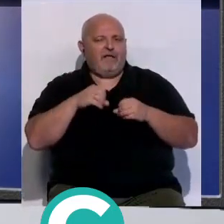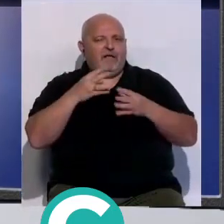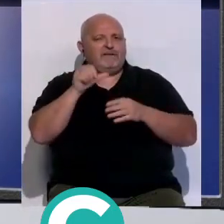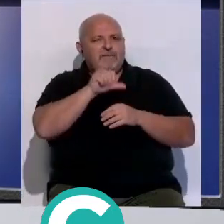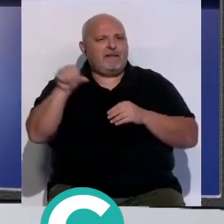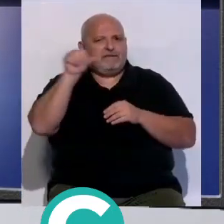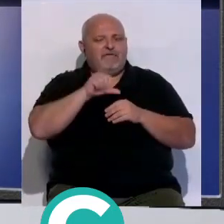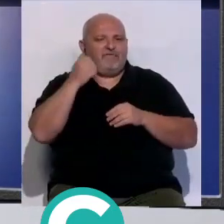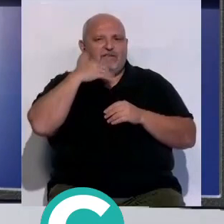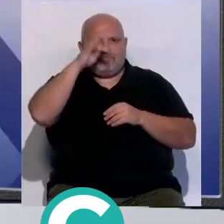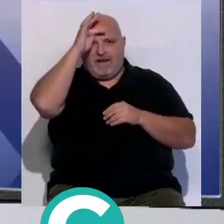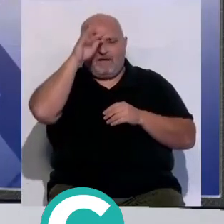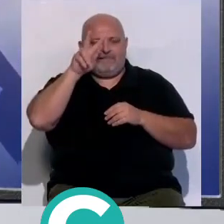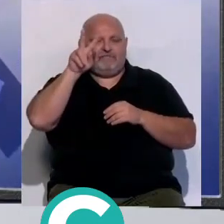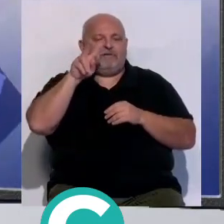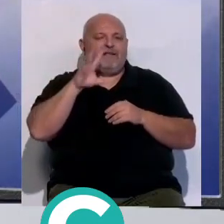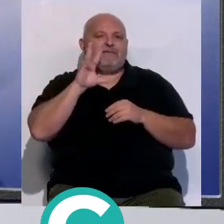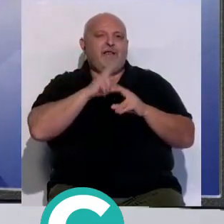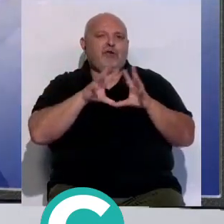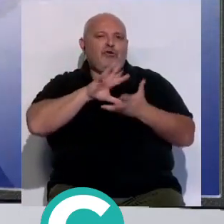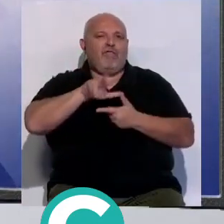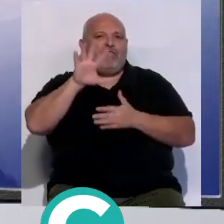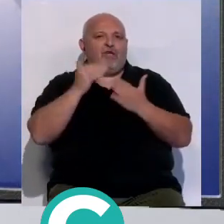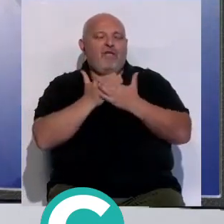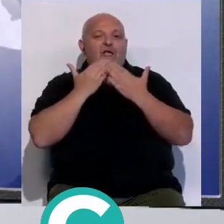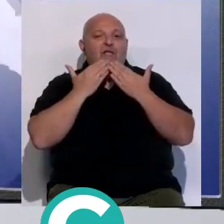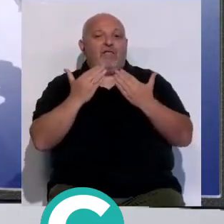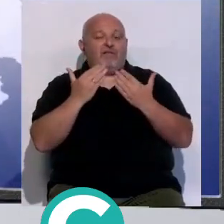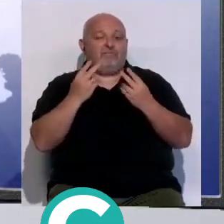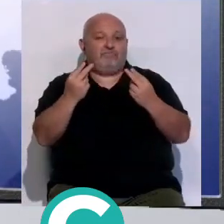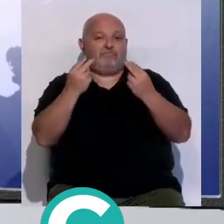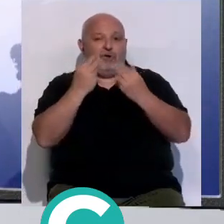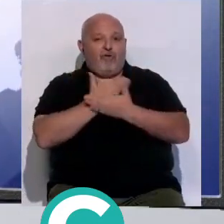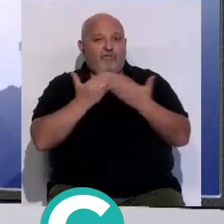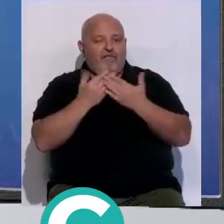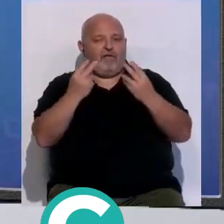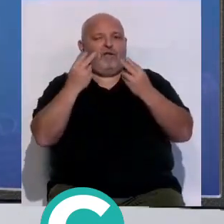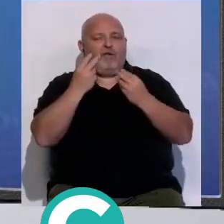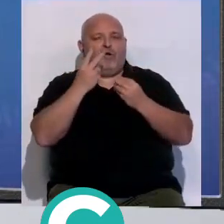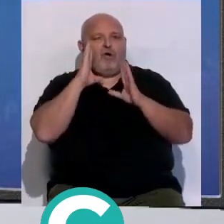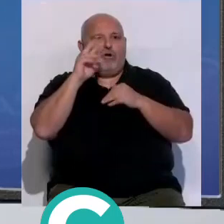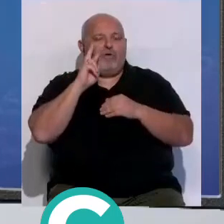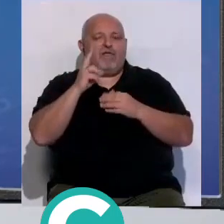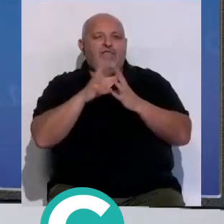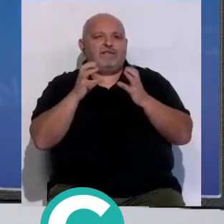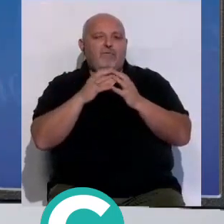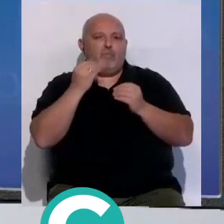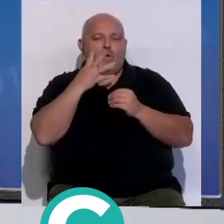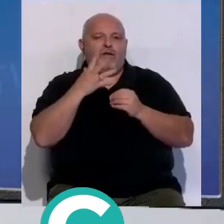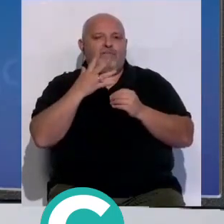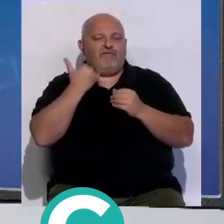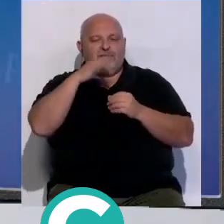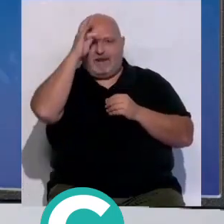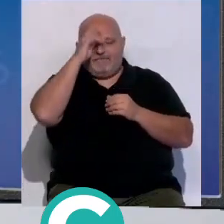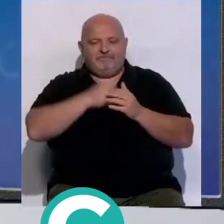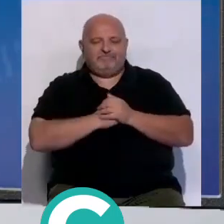emitimos cada fin de semana noticias cinco días lo hacemos agradeciéndoles su confianza y su compañía y deseándoles que pasen un muy